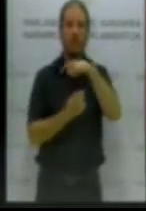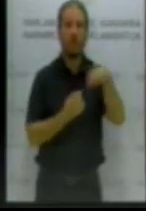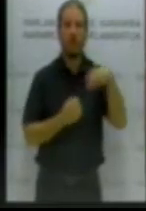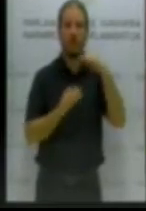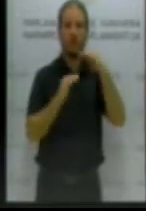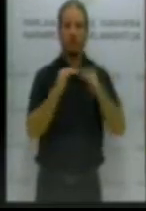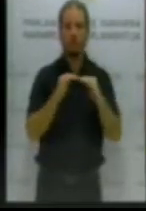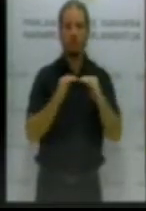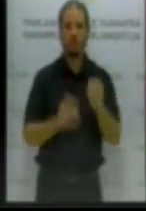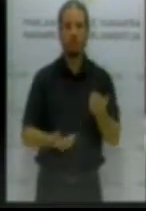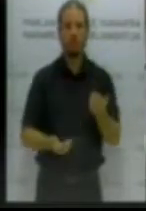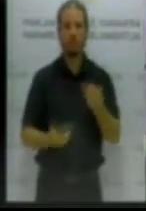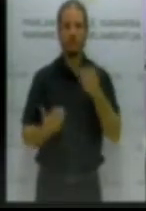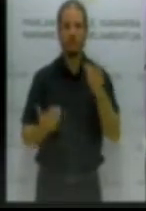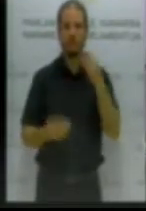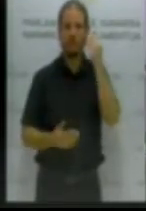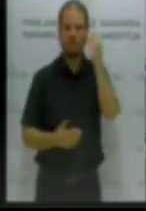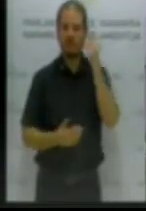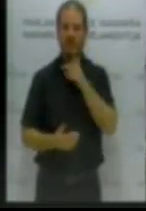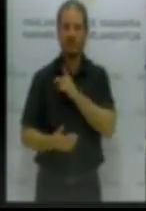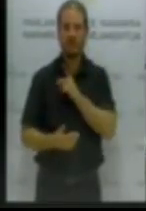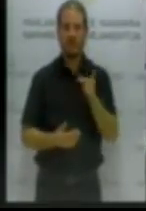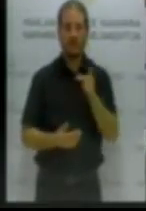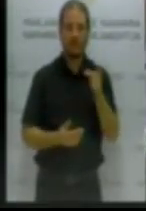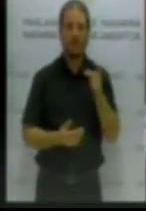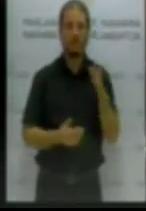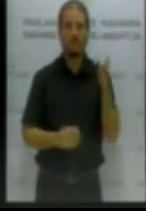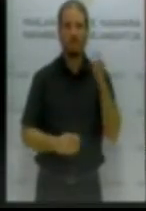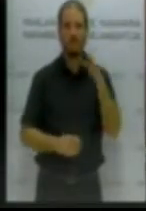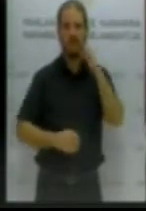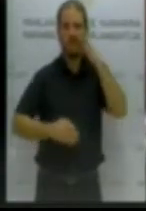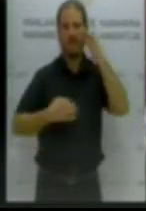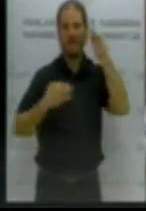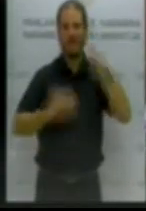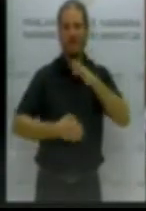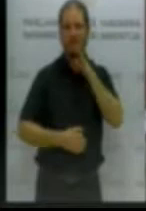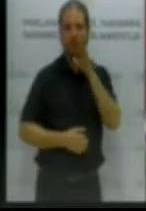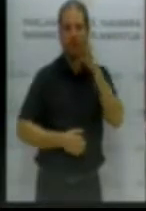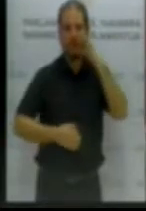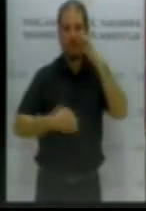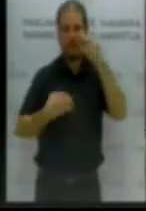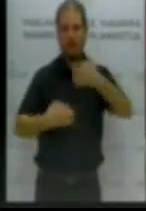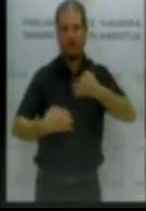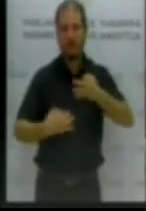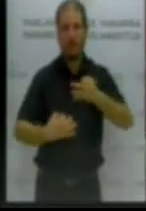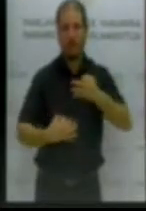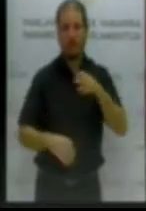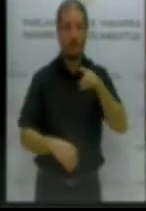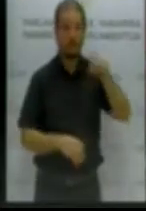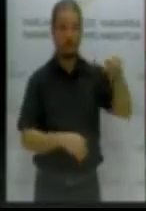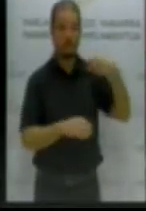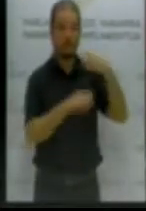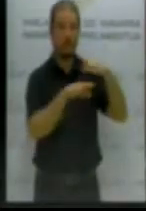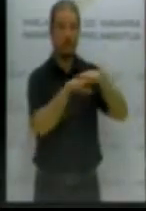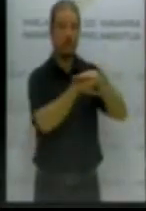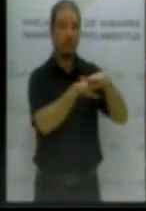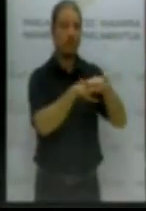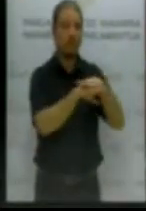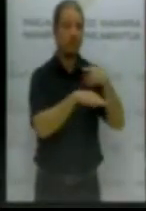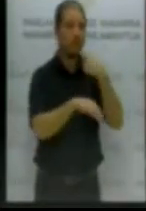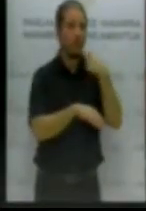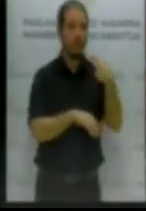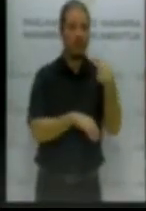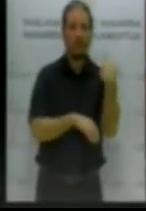Sinceramente, creo que esta es la verdadera razón por la que ustedes, el Gobierno, dice no